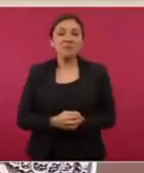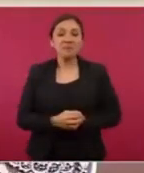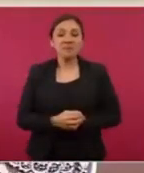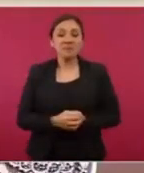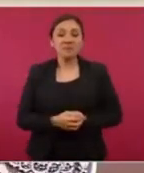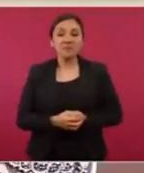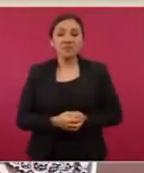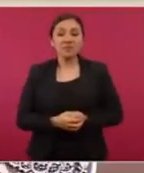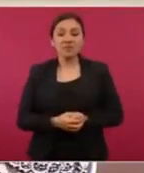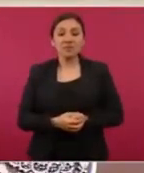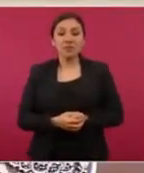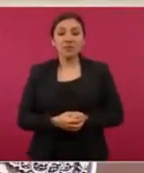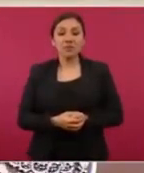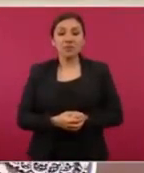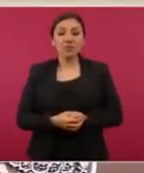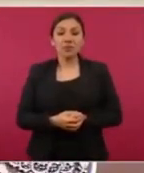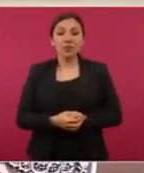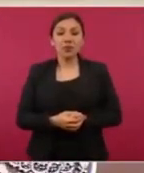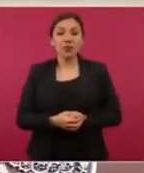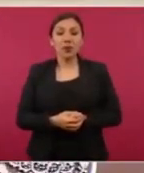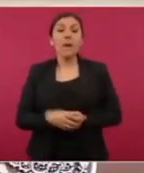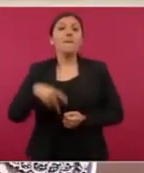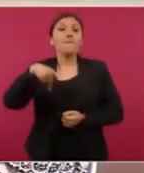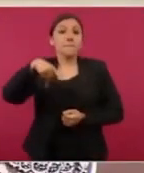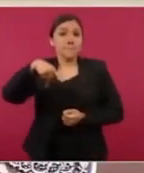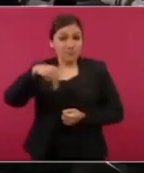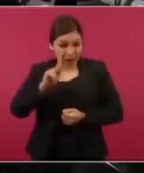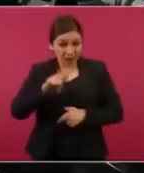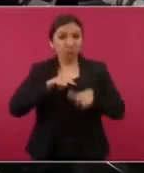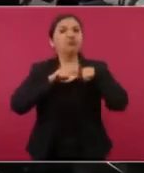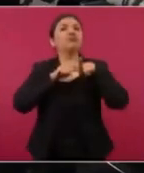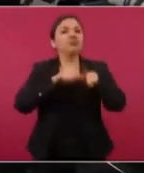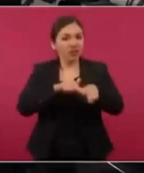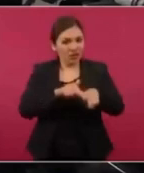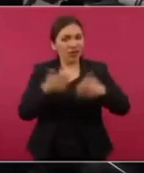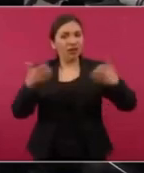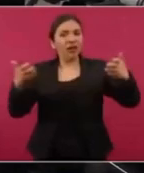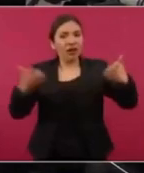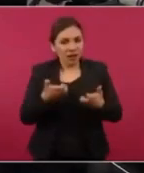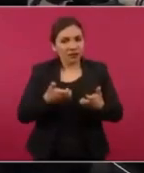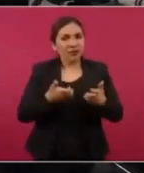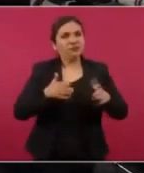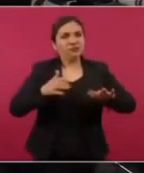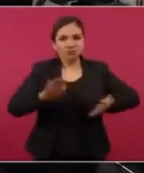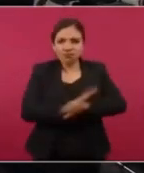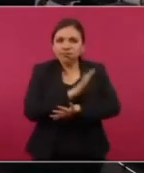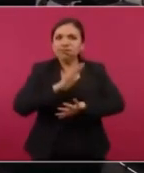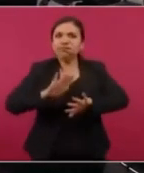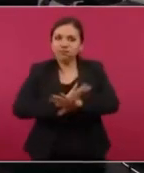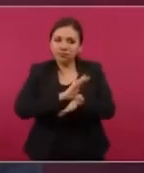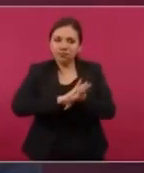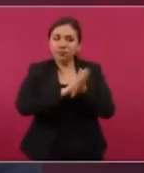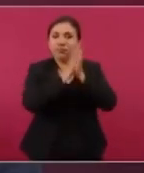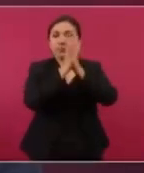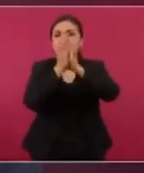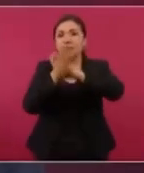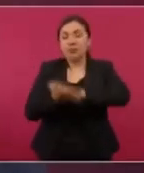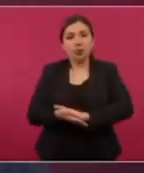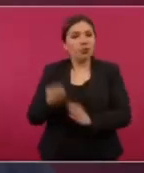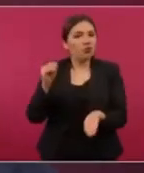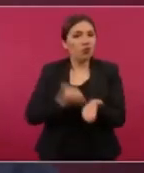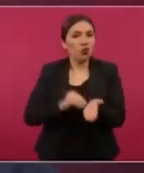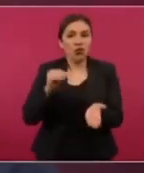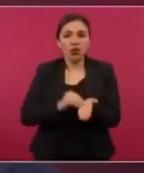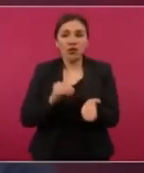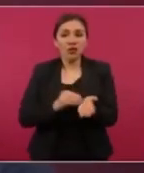Sin embargo, la transformación va adelante y